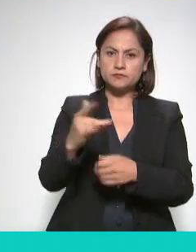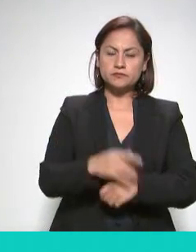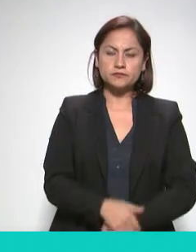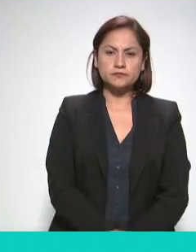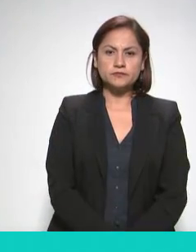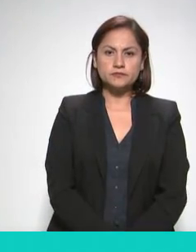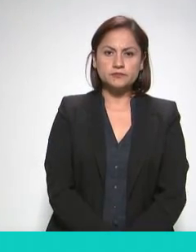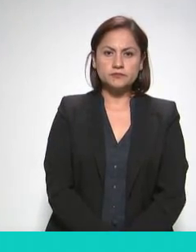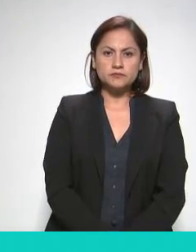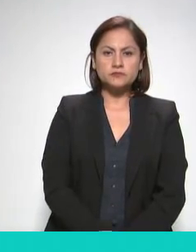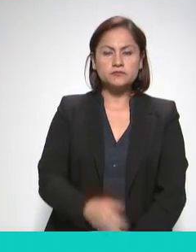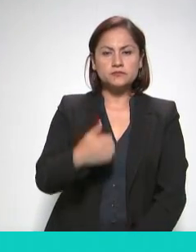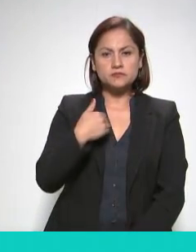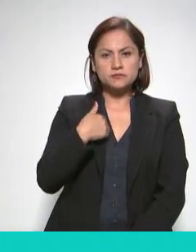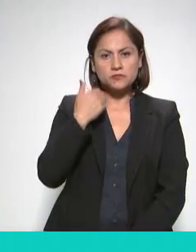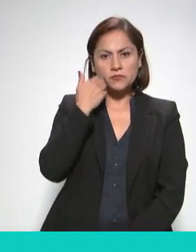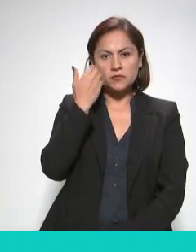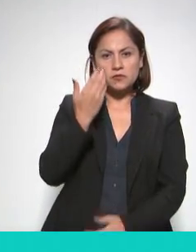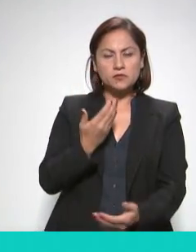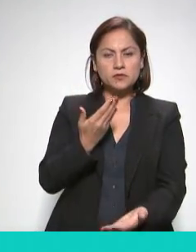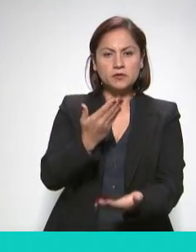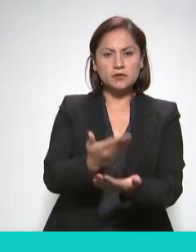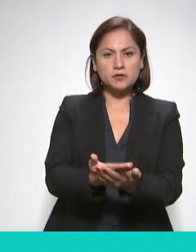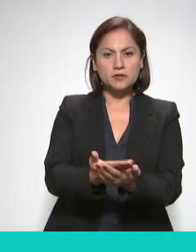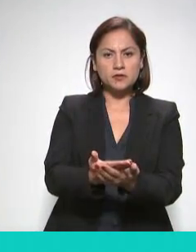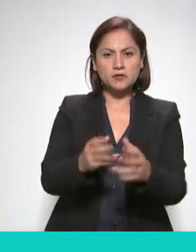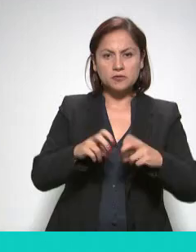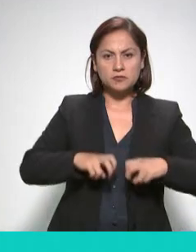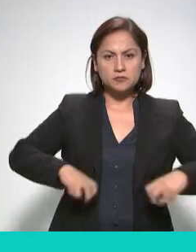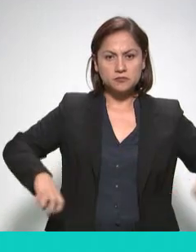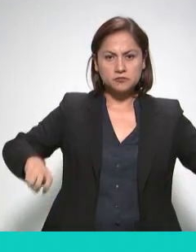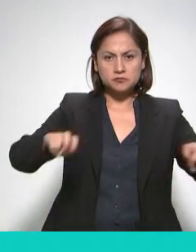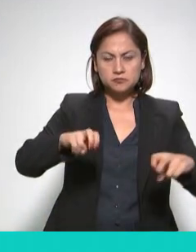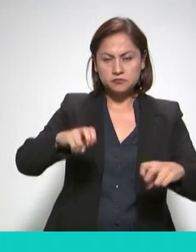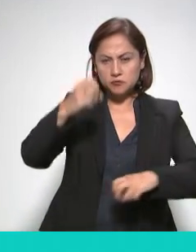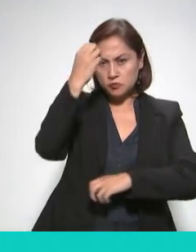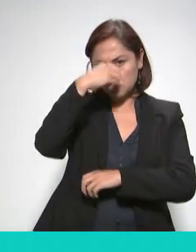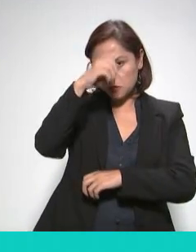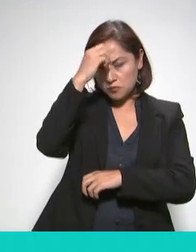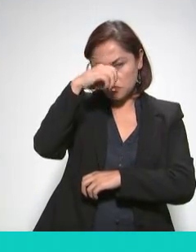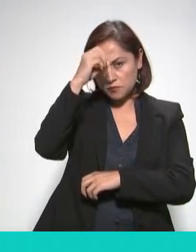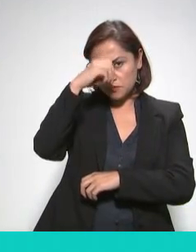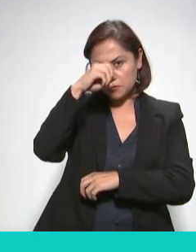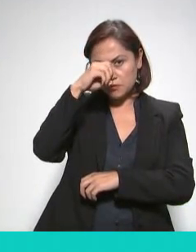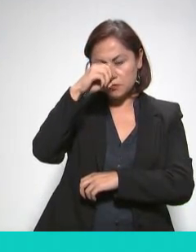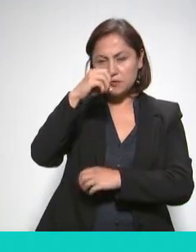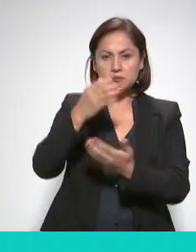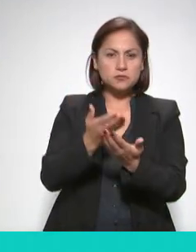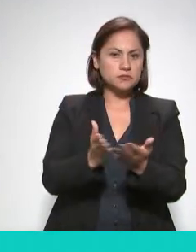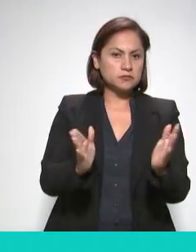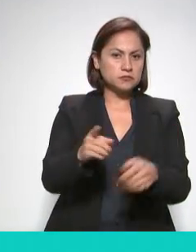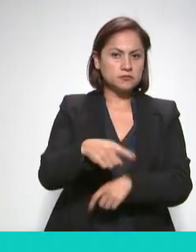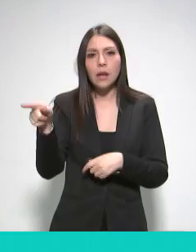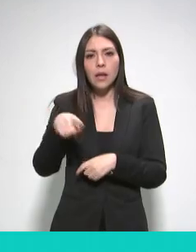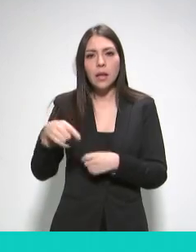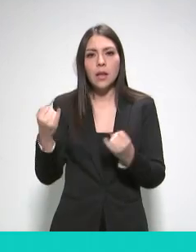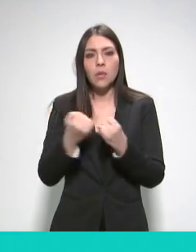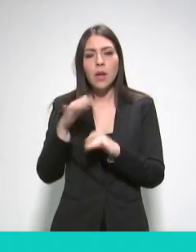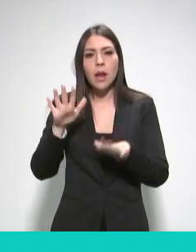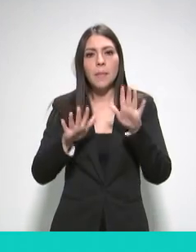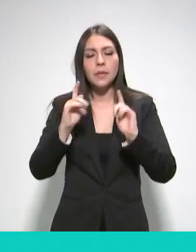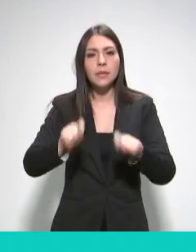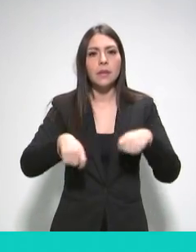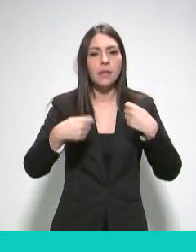combustibles. En dicho documento se da cuenta de las respuestas del director general de Pemex a diferentes cuestionamientos de los legisladores, entre los que se